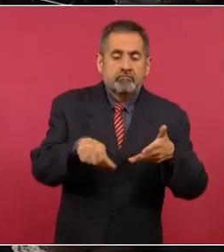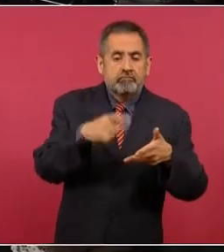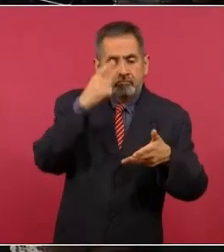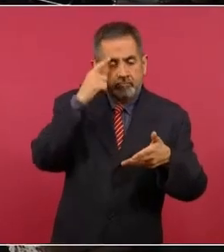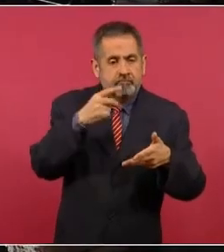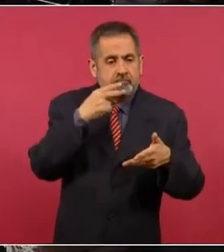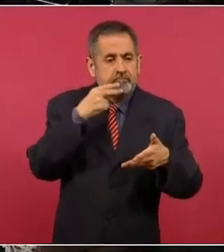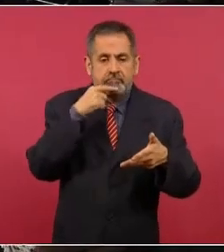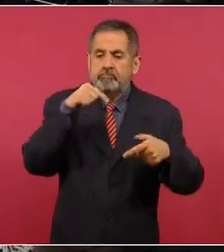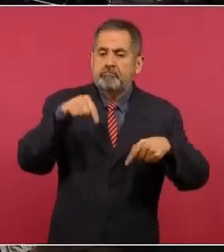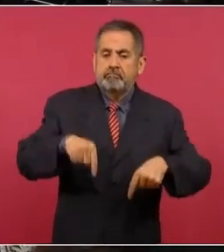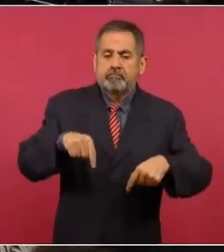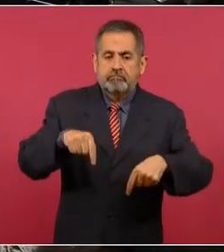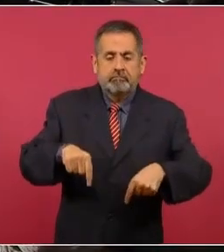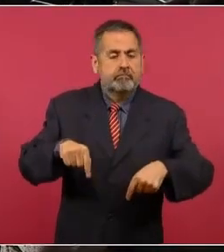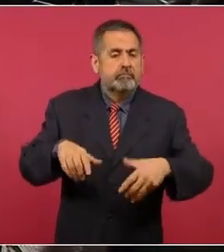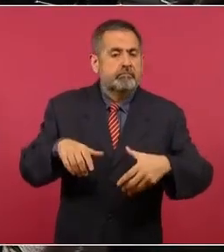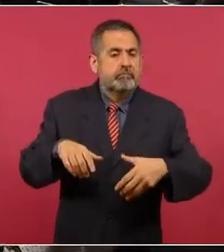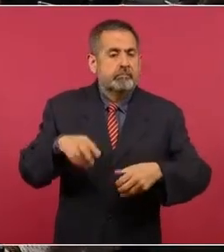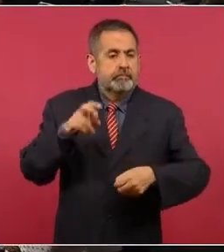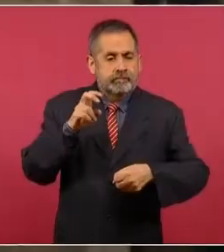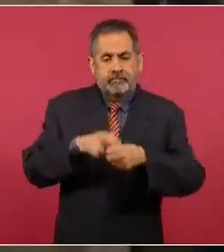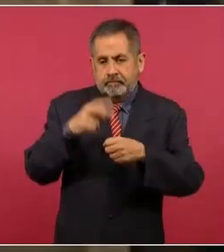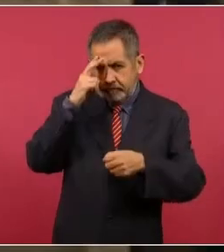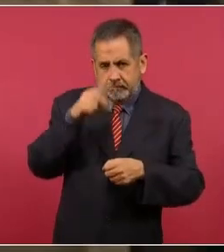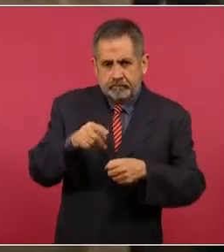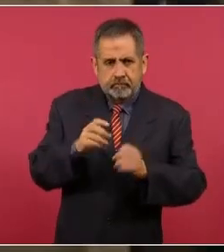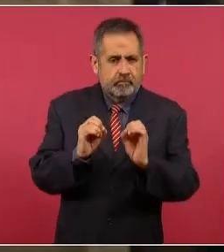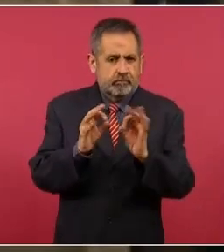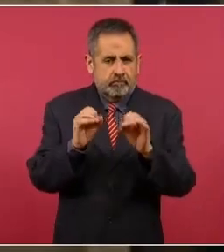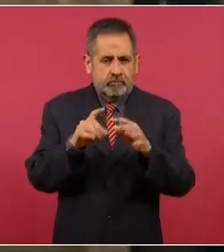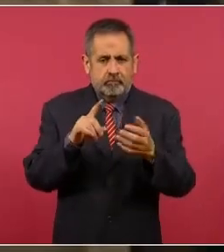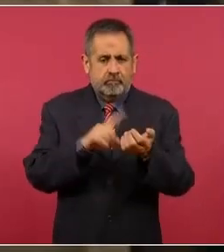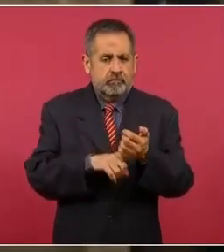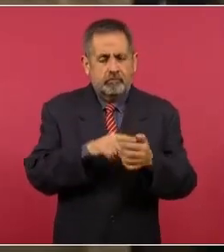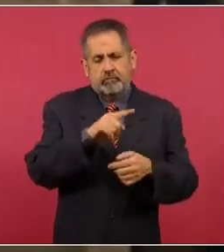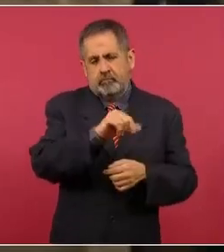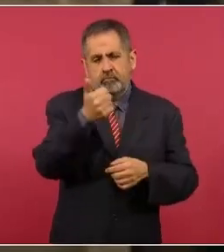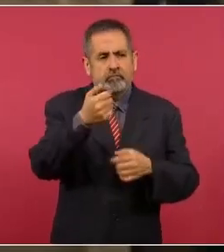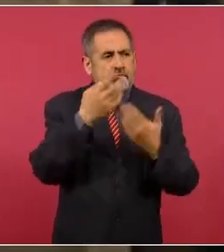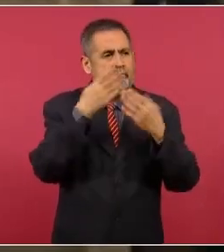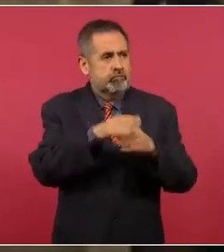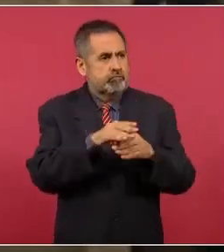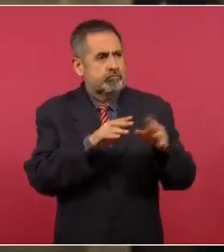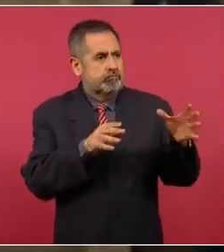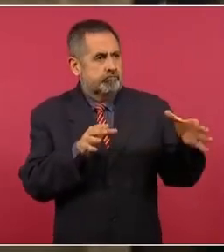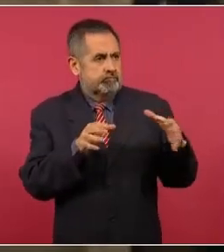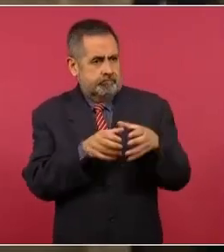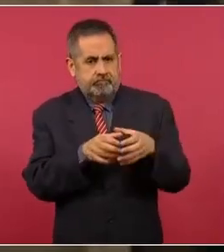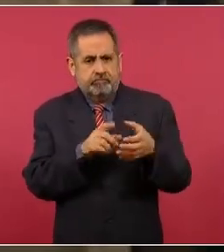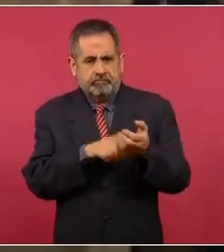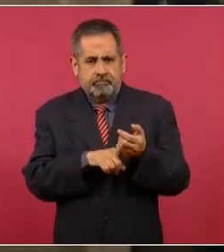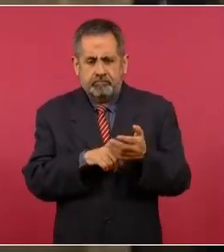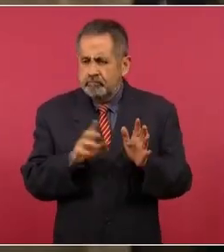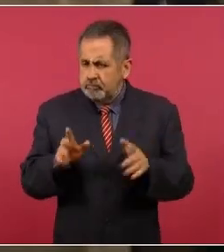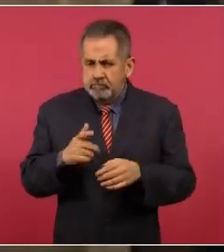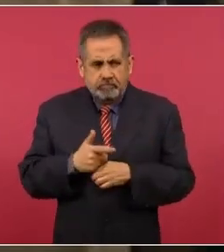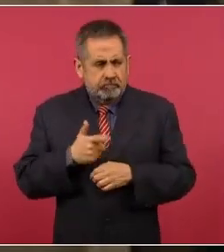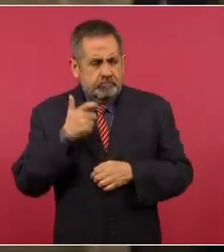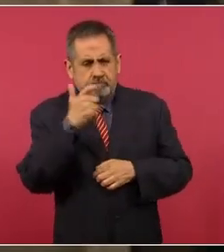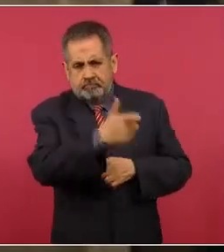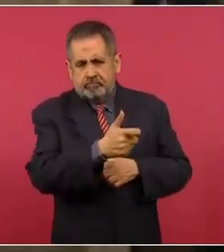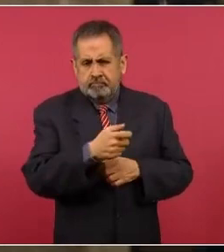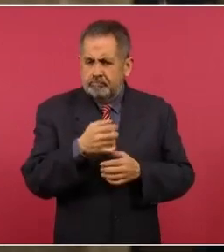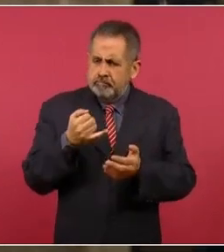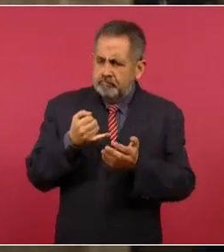operar en México a Duche Bank, que también opera en México, y quisiera saber, ¿pagaron impuestos